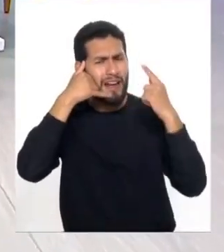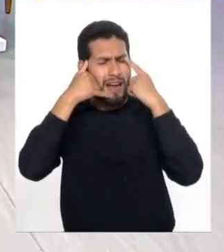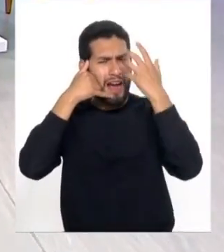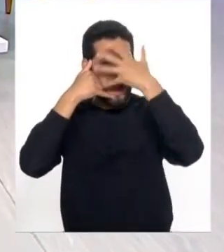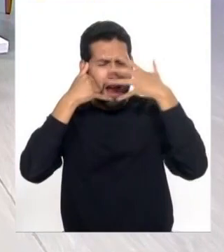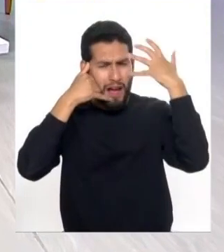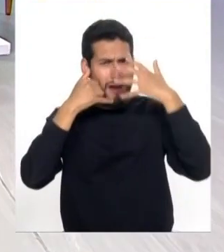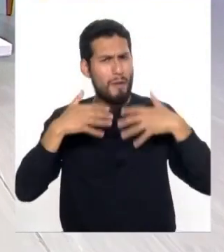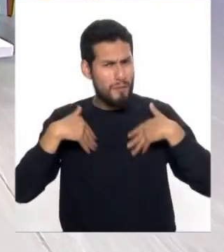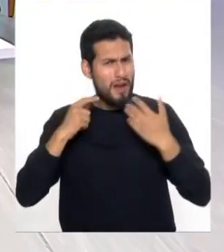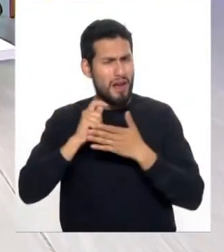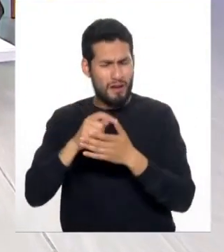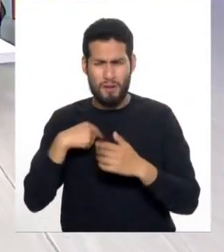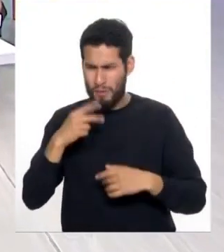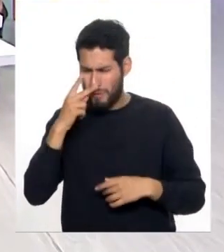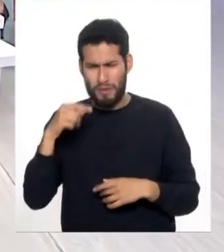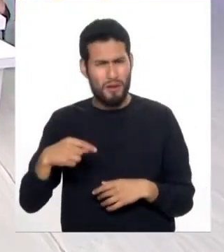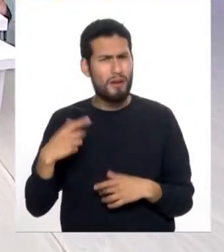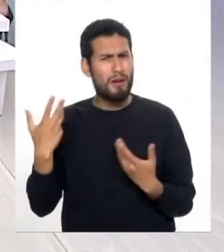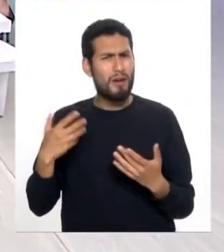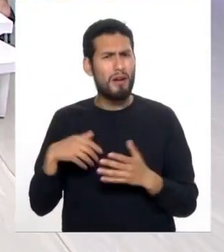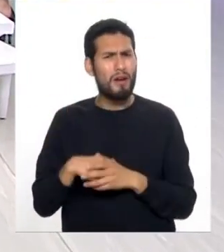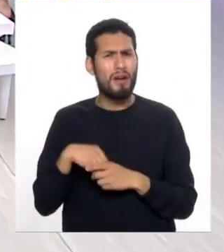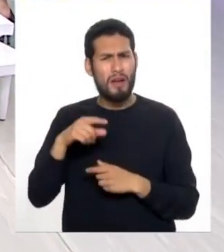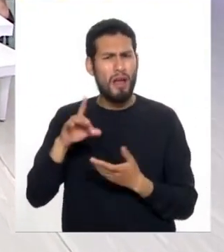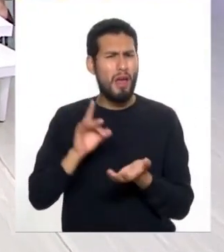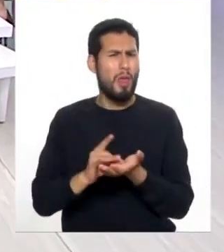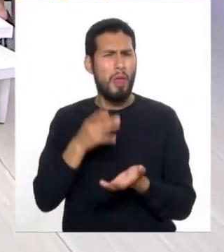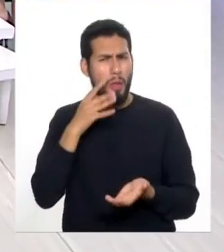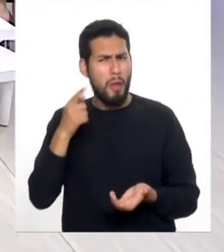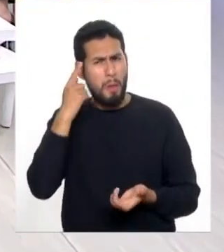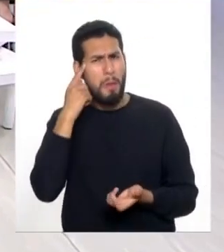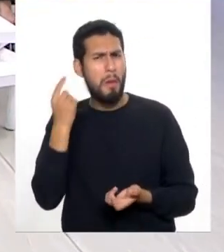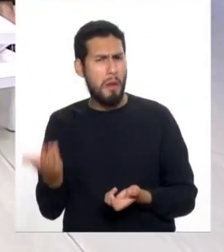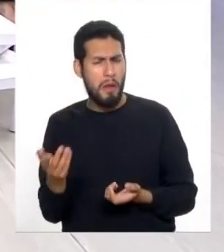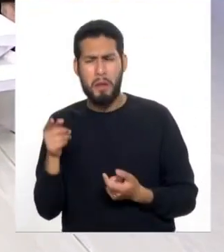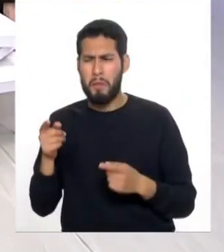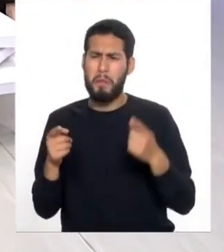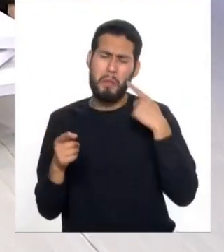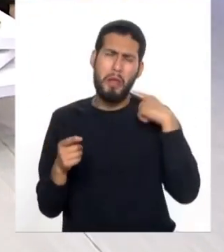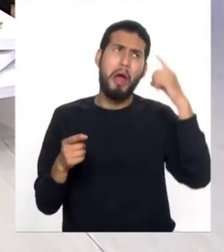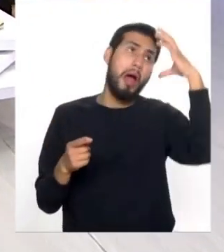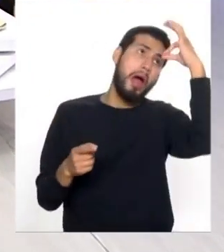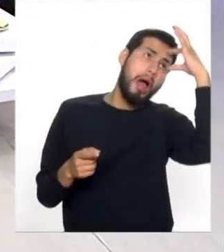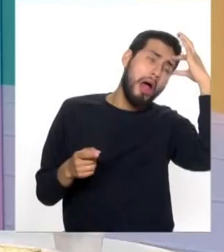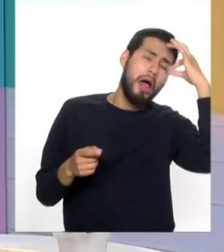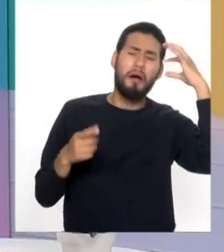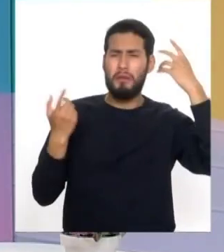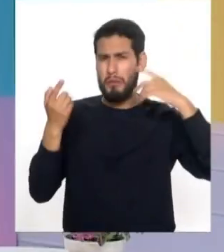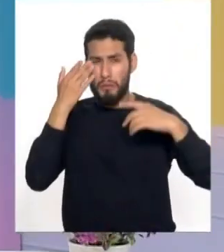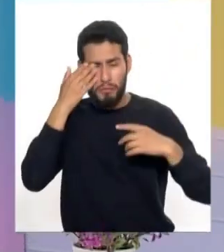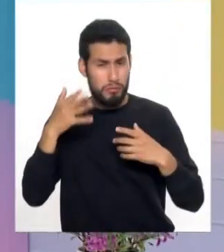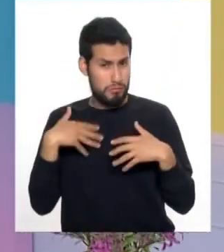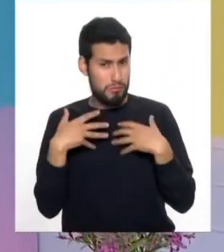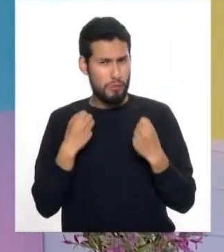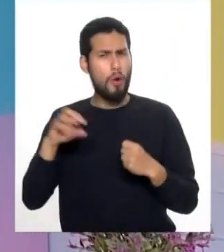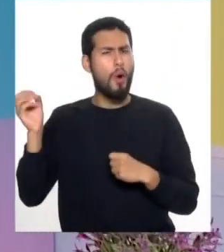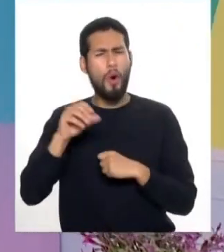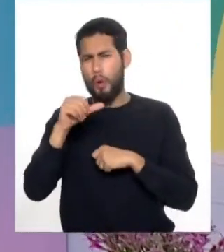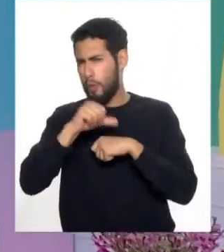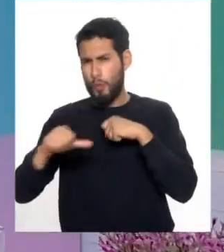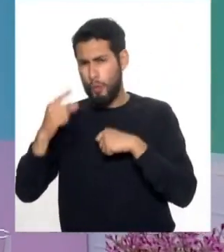tiene tratamiento, porque acá veo en el fe que corren, que hay pastillas, se echan las hábilas, no sé si será verdad o hay que operar.